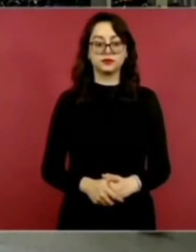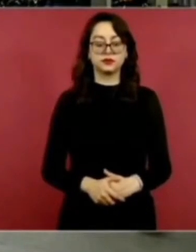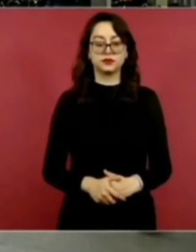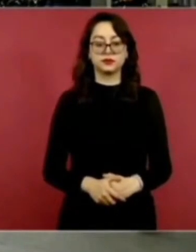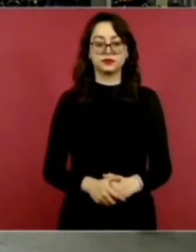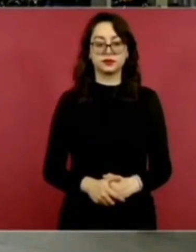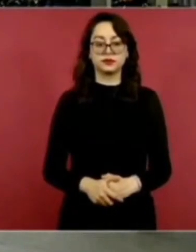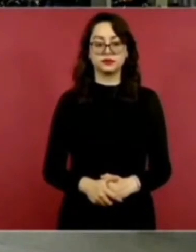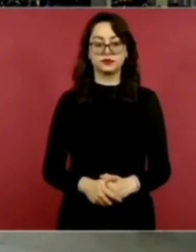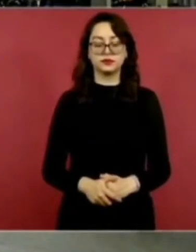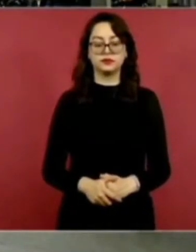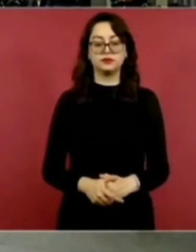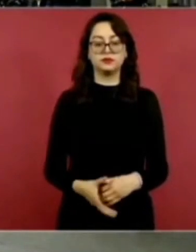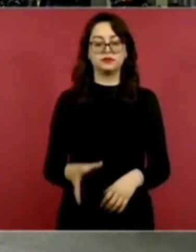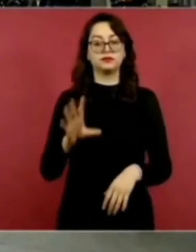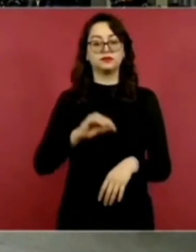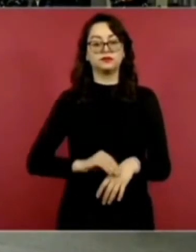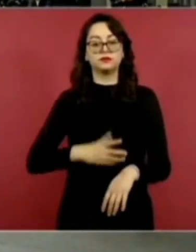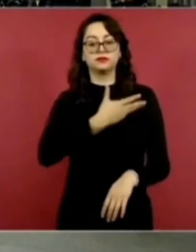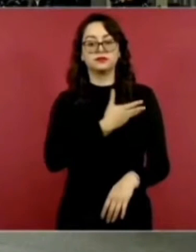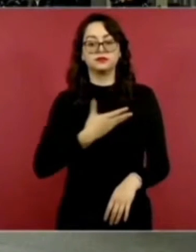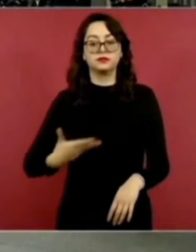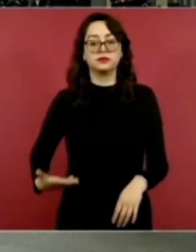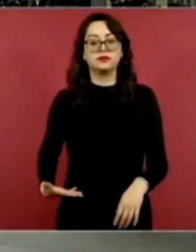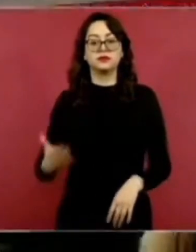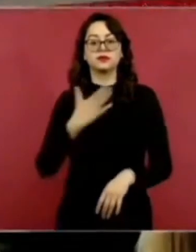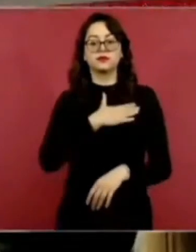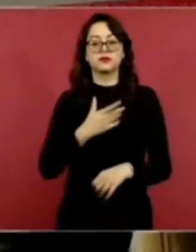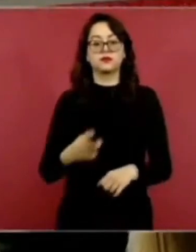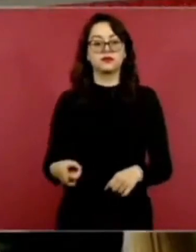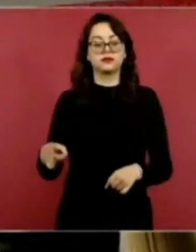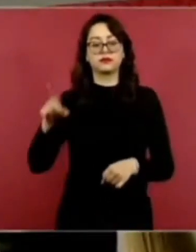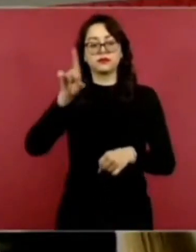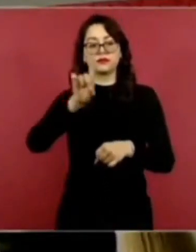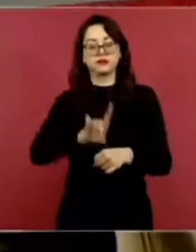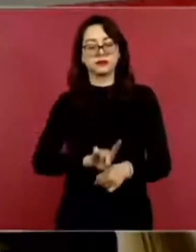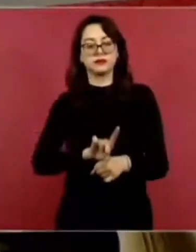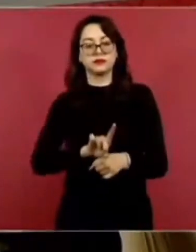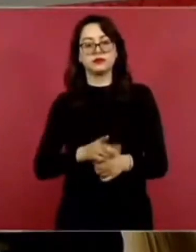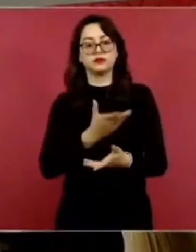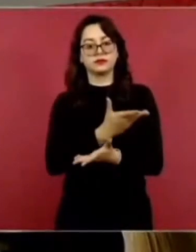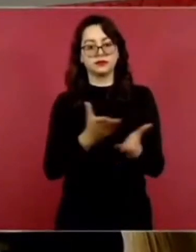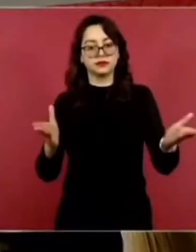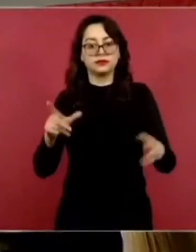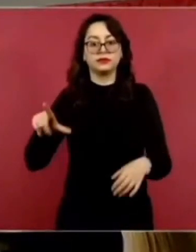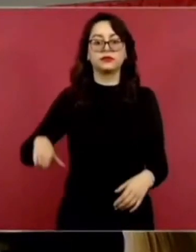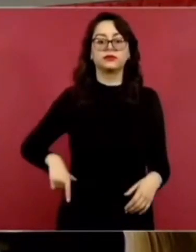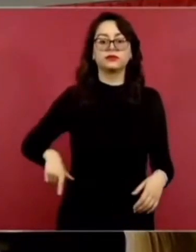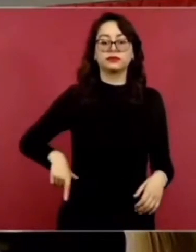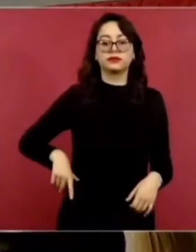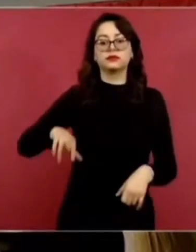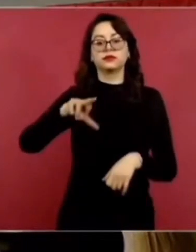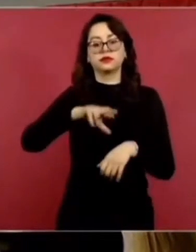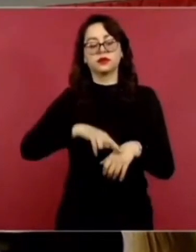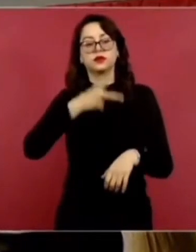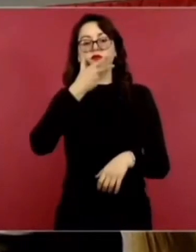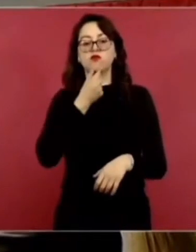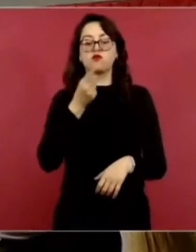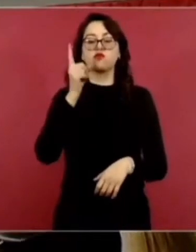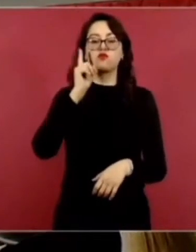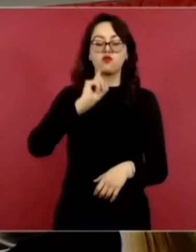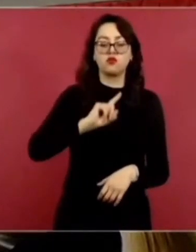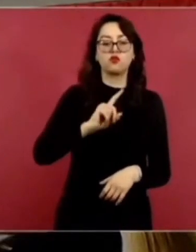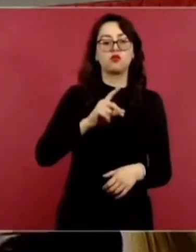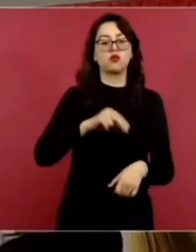Con su permiso, señor presidente. Muy buenos días a los señores gobernadores, gobernadoras, secretario Alcocer, doctor